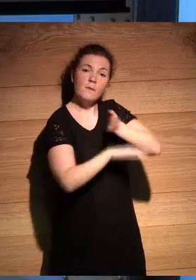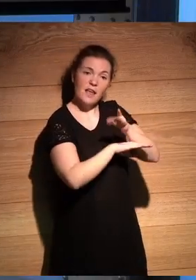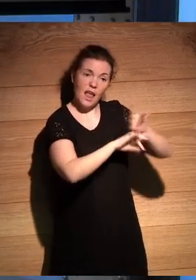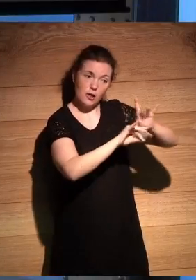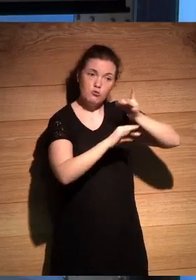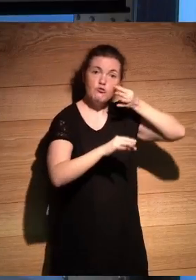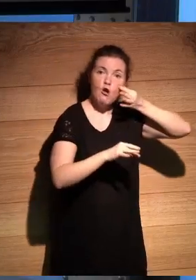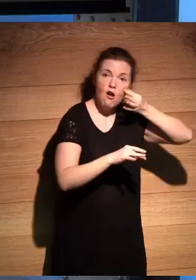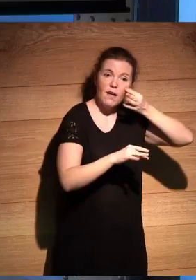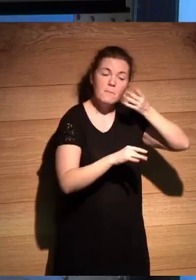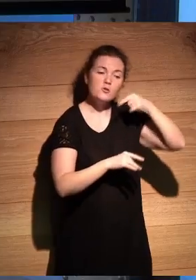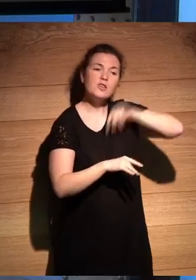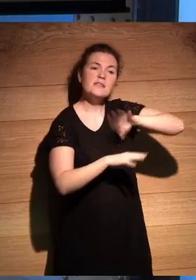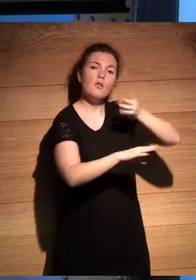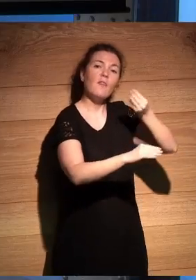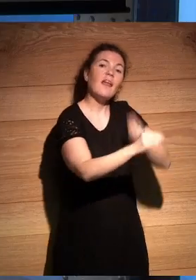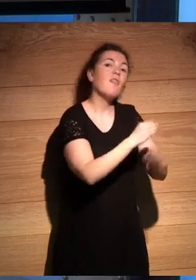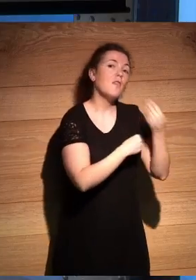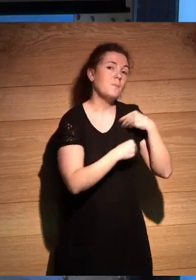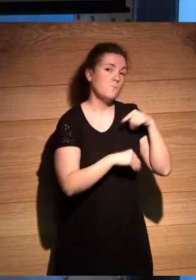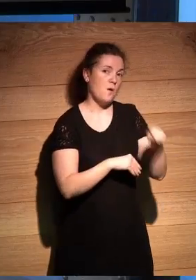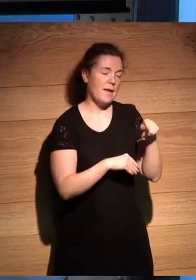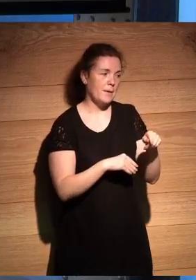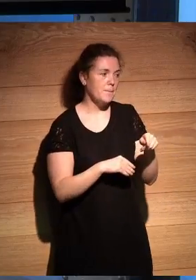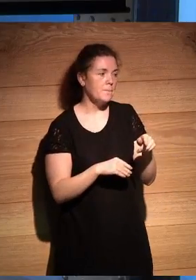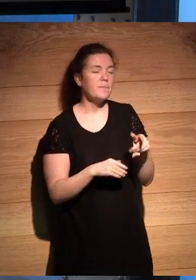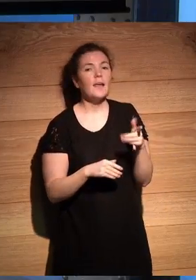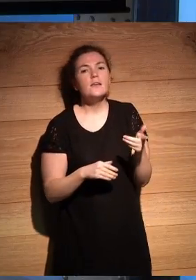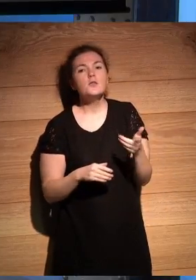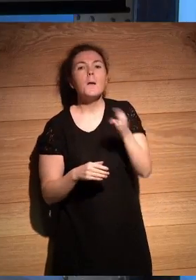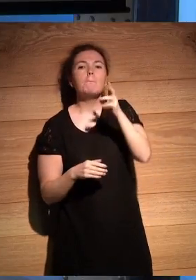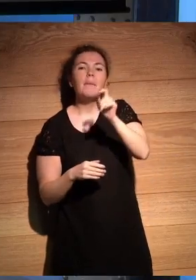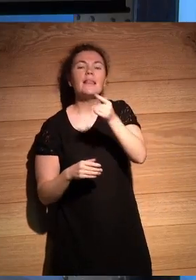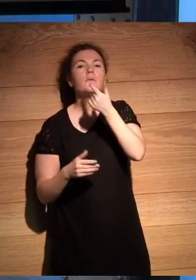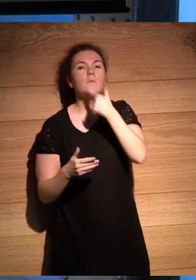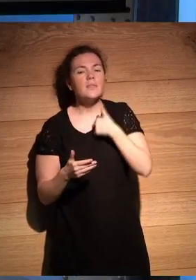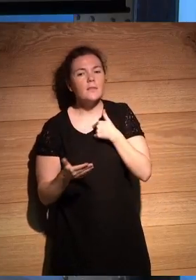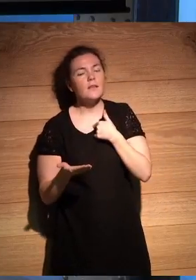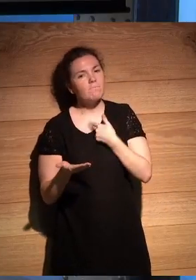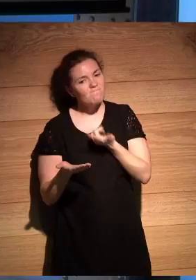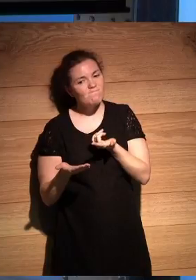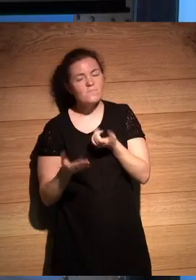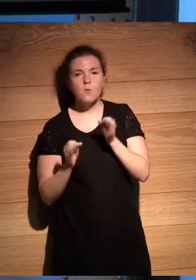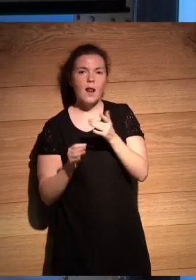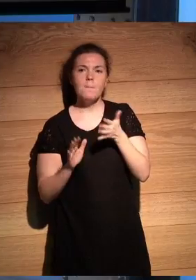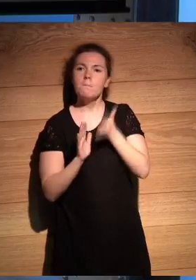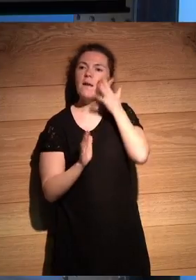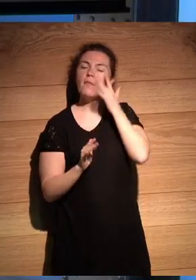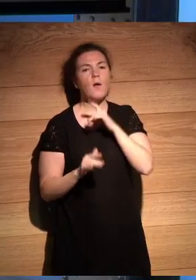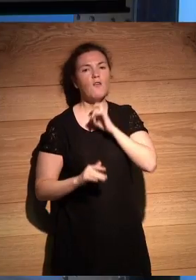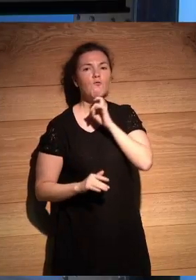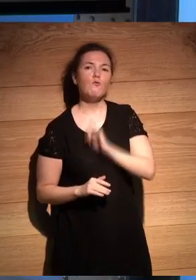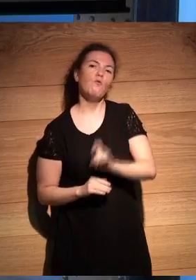sino de haber nacido aquí, ¿no? Eran frases que nos comentaba Pati que para ella eran como fundacionales